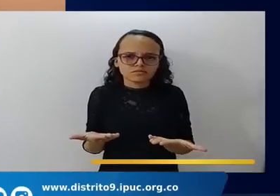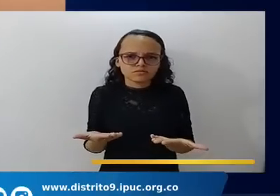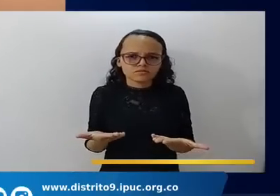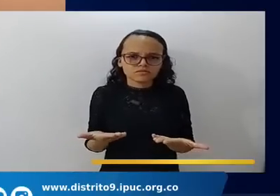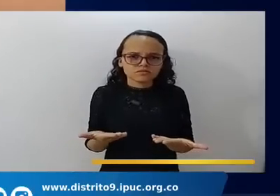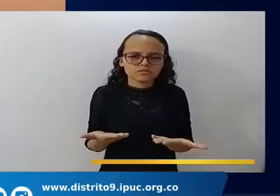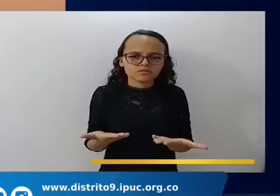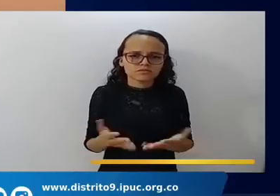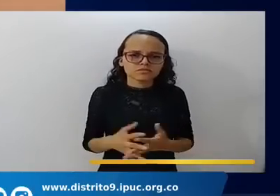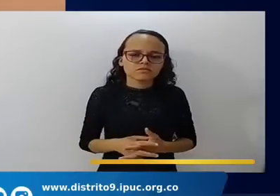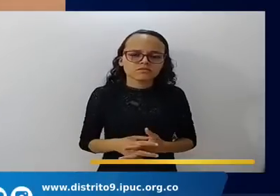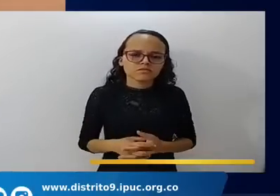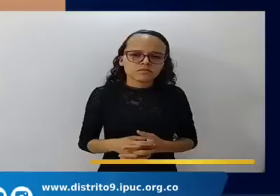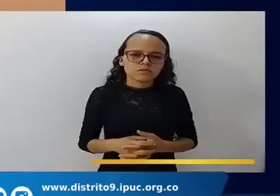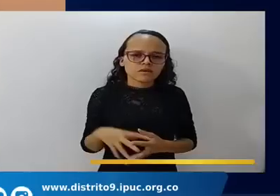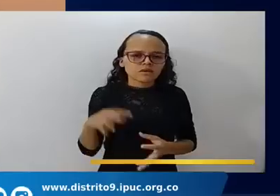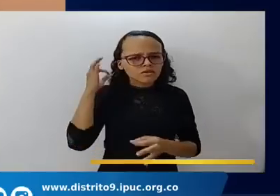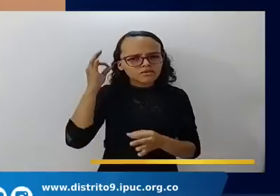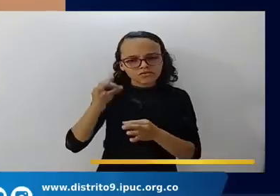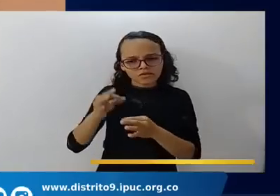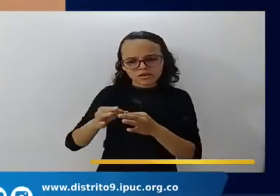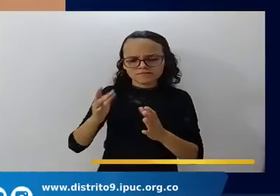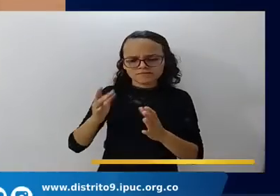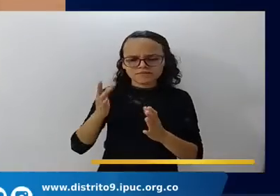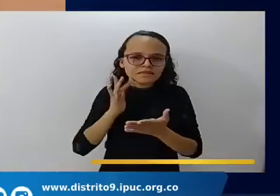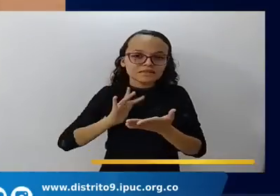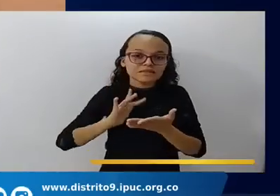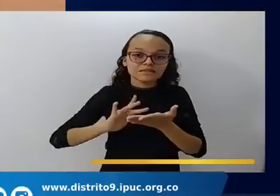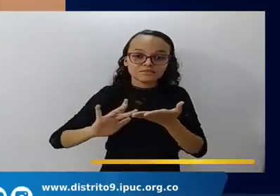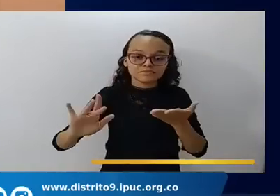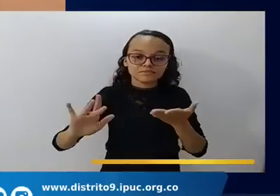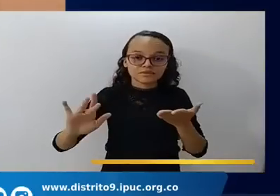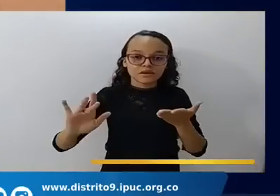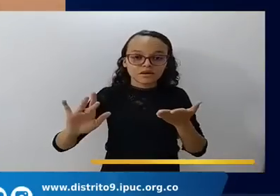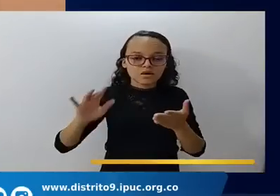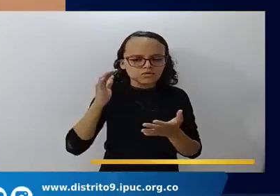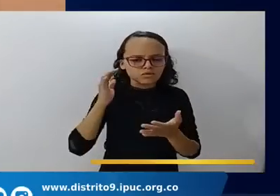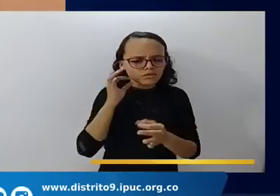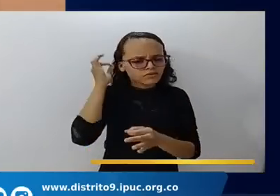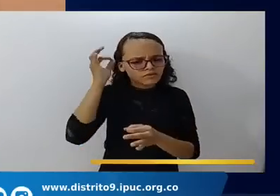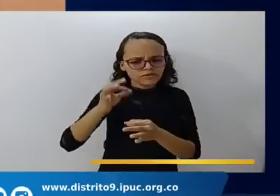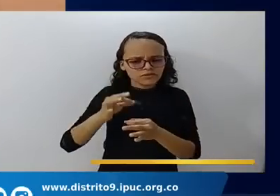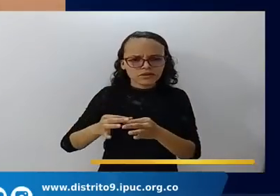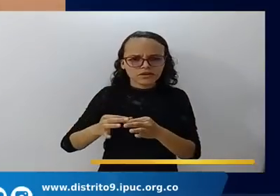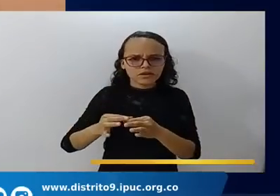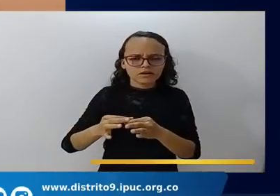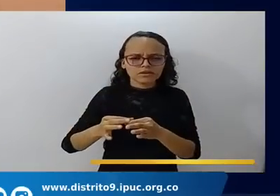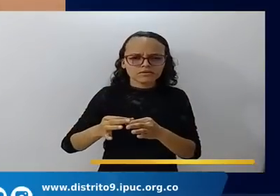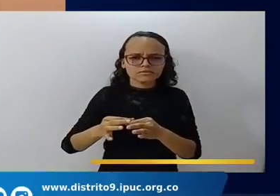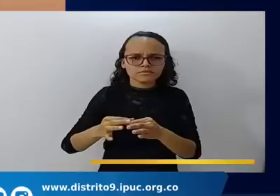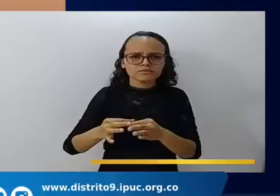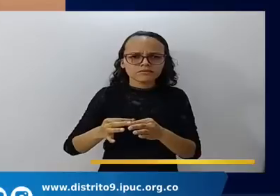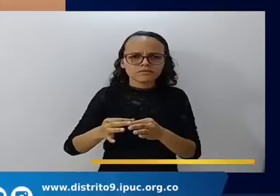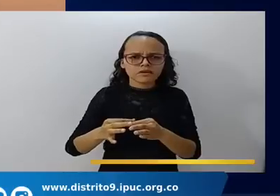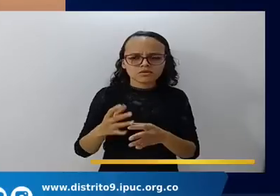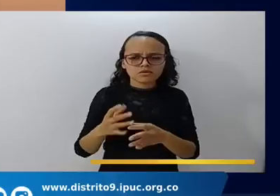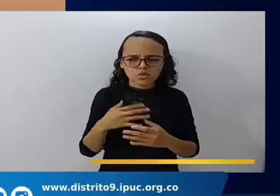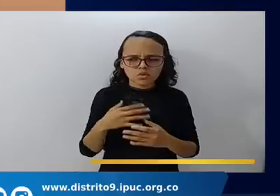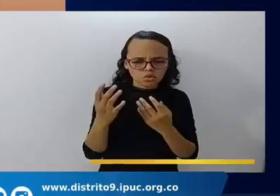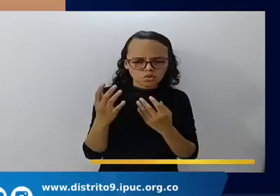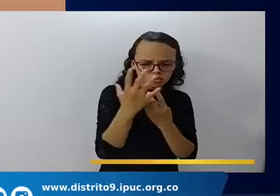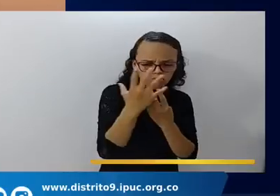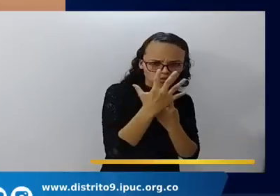Debe mantenerse una fe sin mácula. Debe mantenerse una fe no fingida.